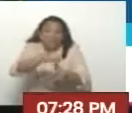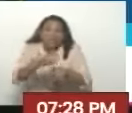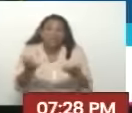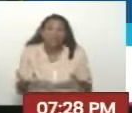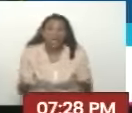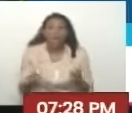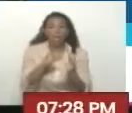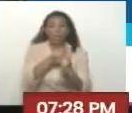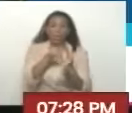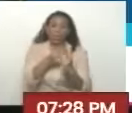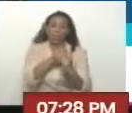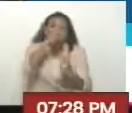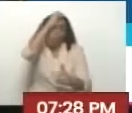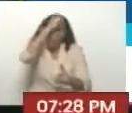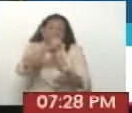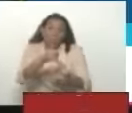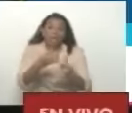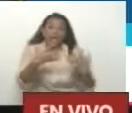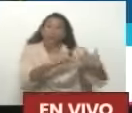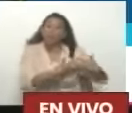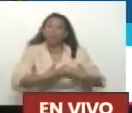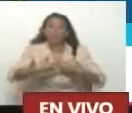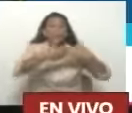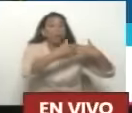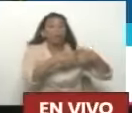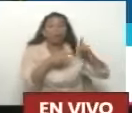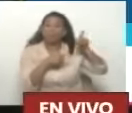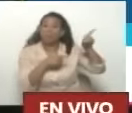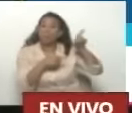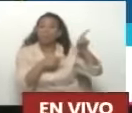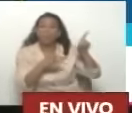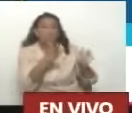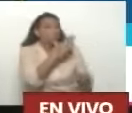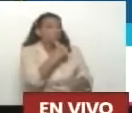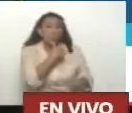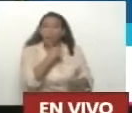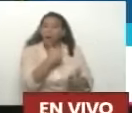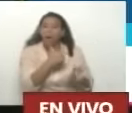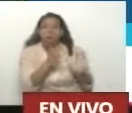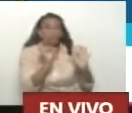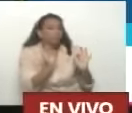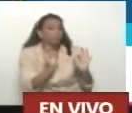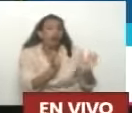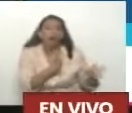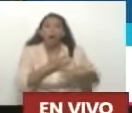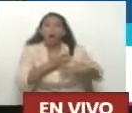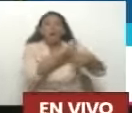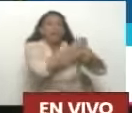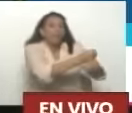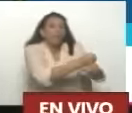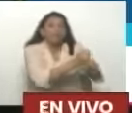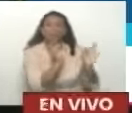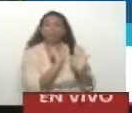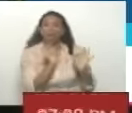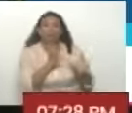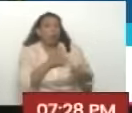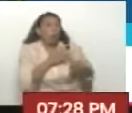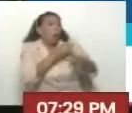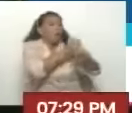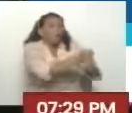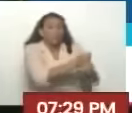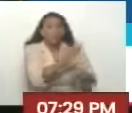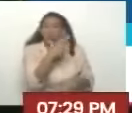lo menos dos El imperialismo Norteamericano No se le puede creer Ni tantico así